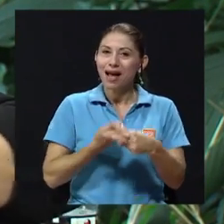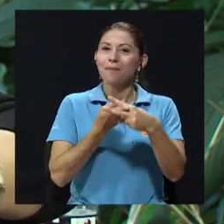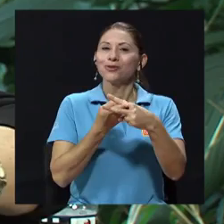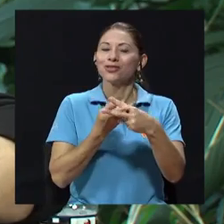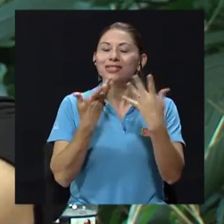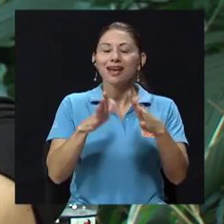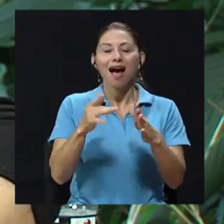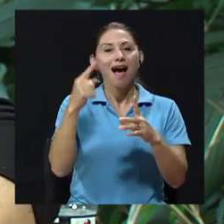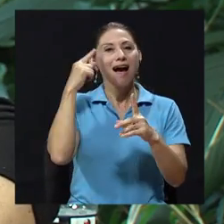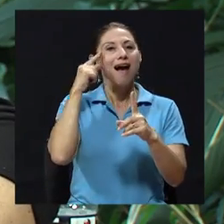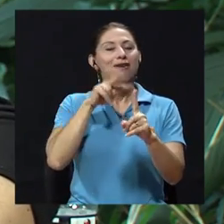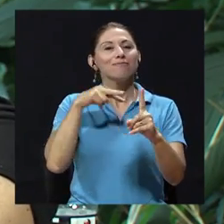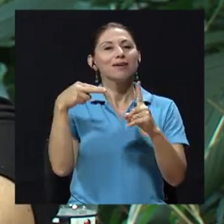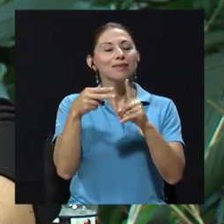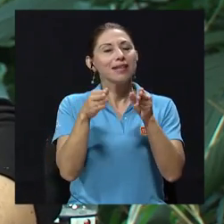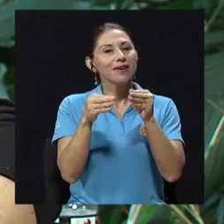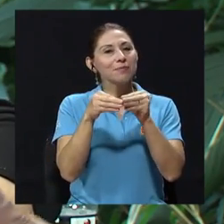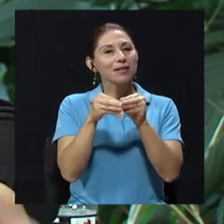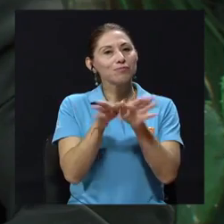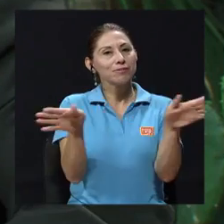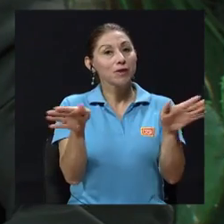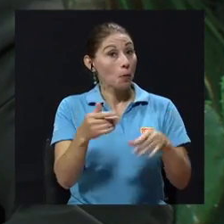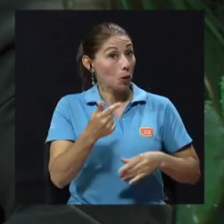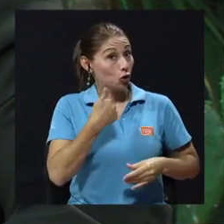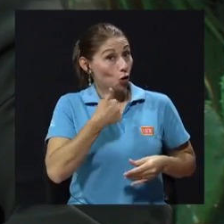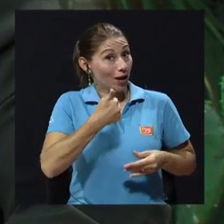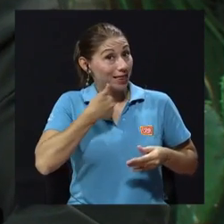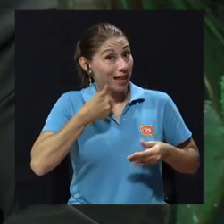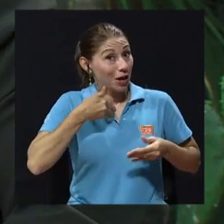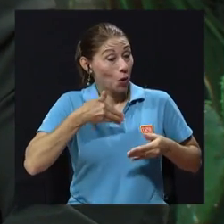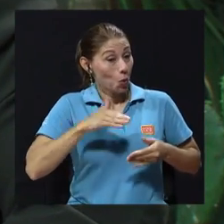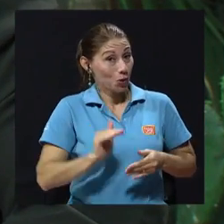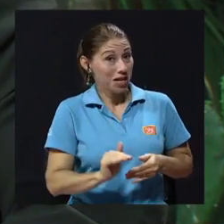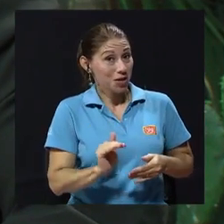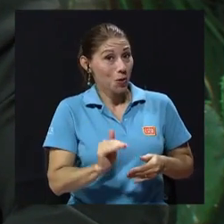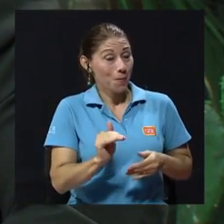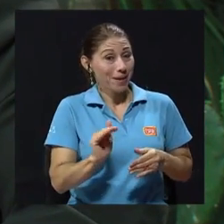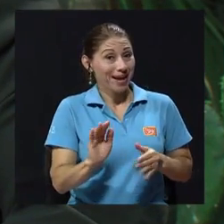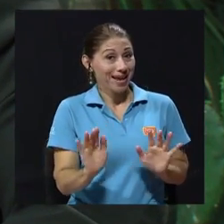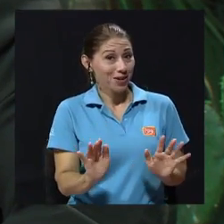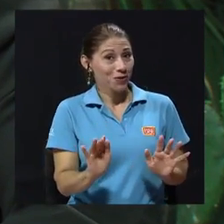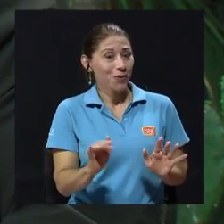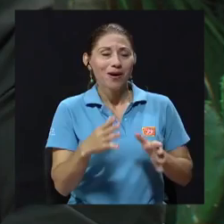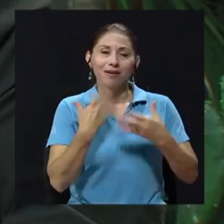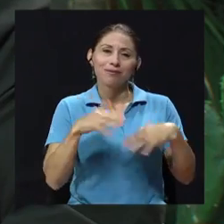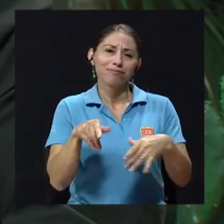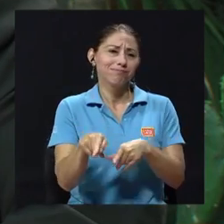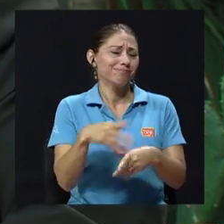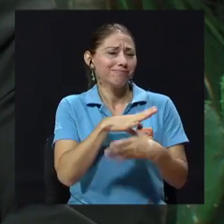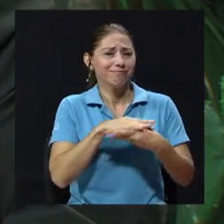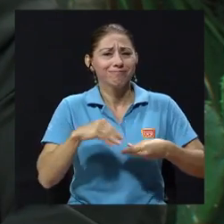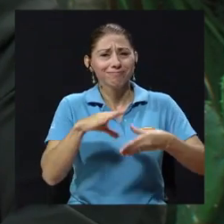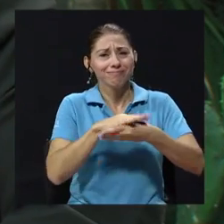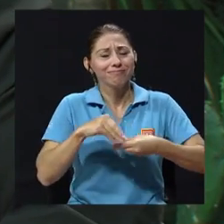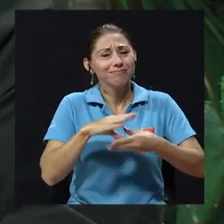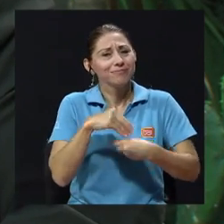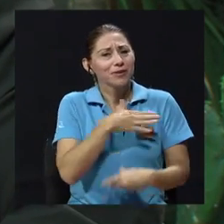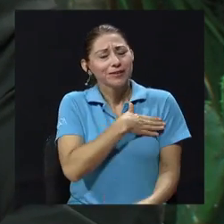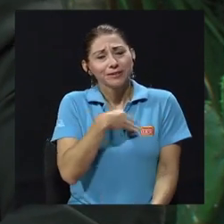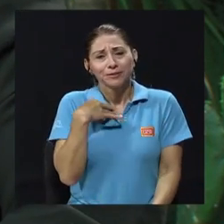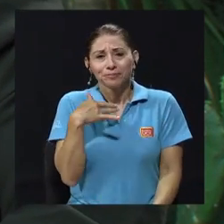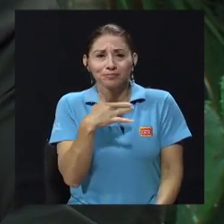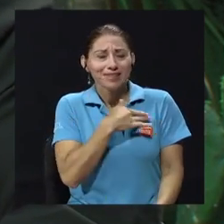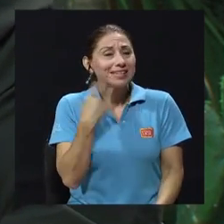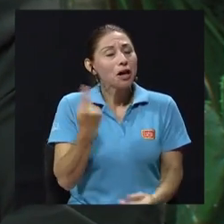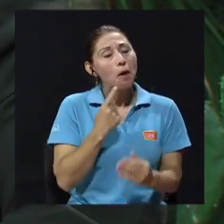ampliar los horizontes del proyecto. Bueno, yo que tengo un niño pequeño, le puedo decir que los cuentos les fascinan y que se quedan muy, digamos, que muy